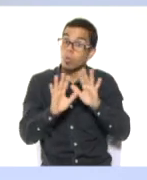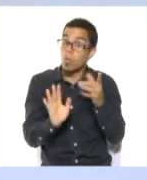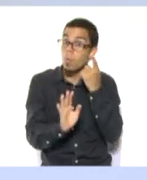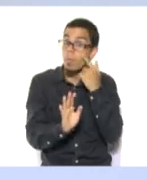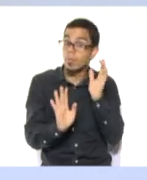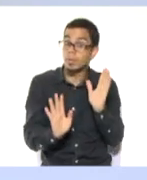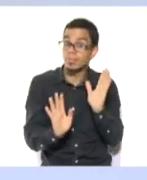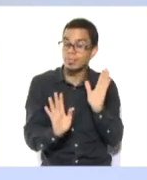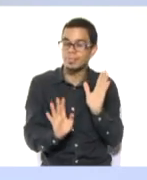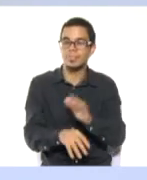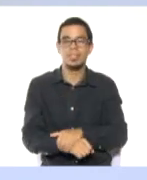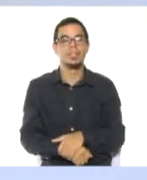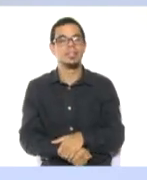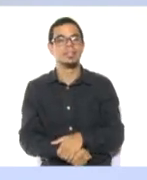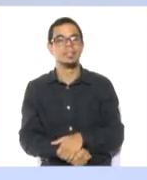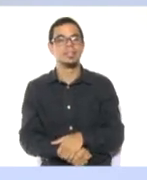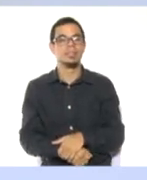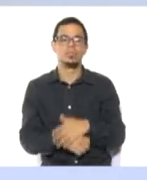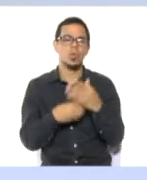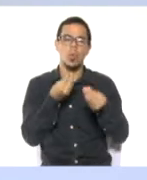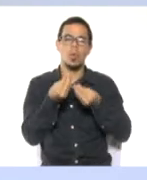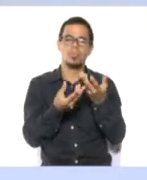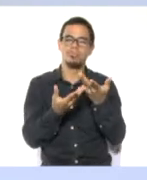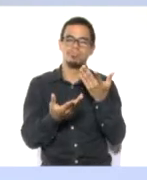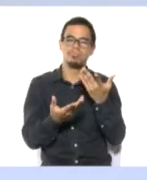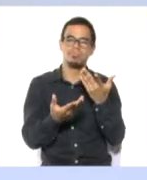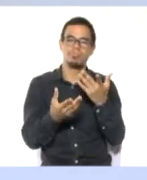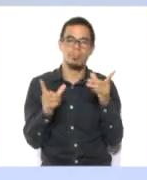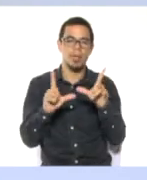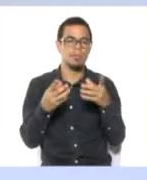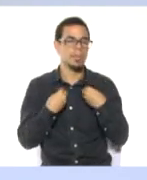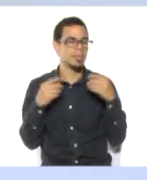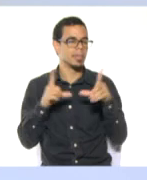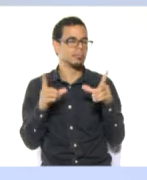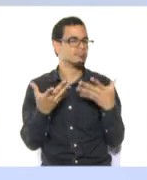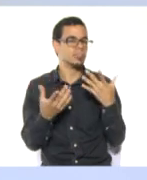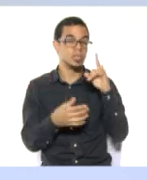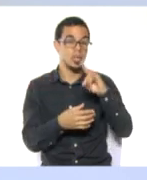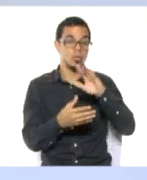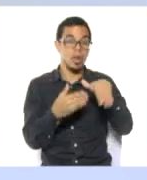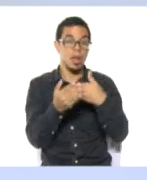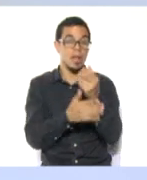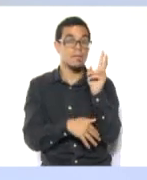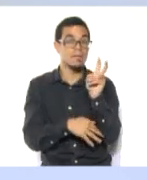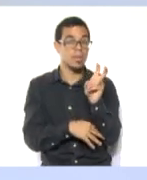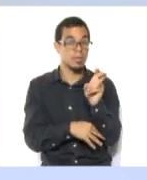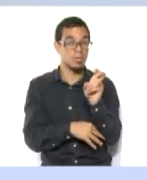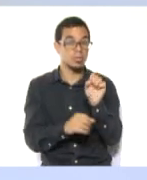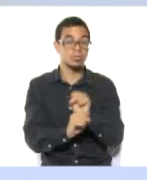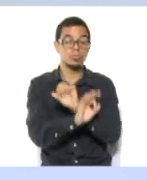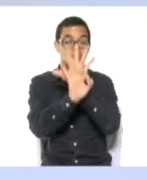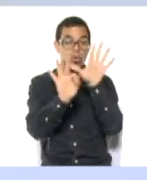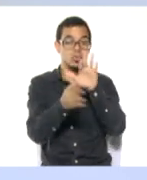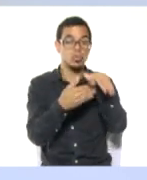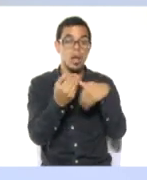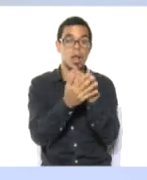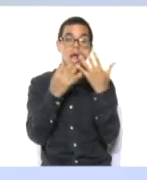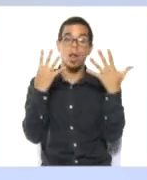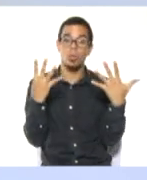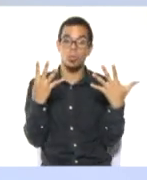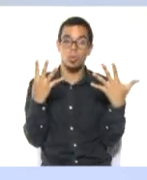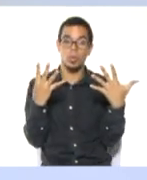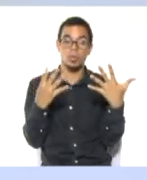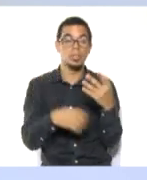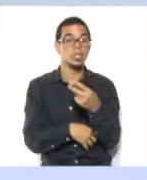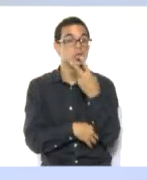La invitación es a que nos sintonicen a través de la pantalla de ViveTV. De lunes a viernes, de 8 a 9 de la